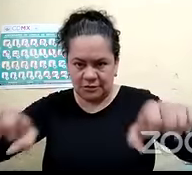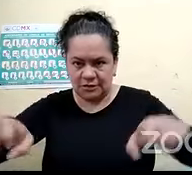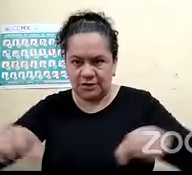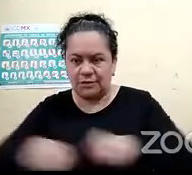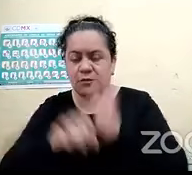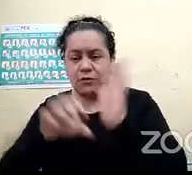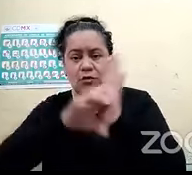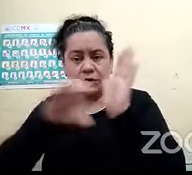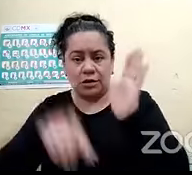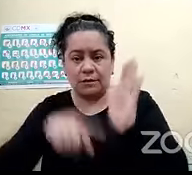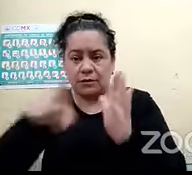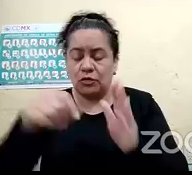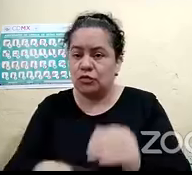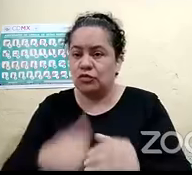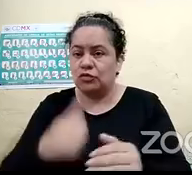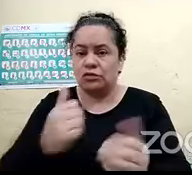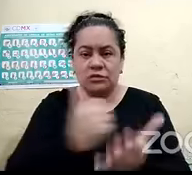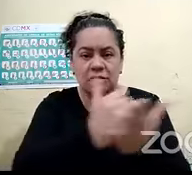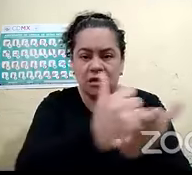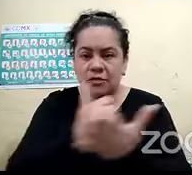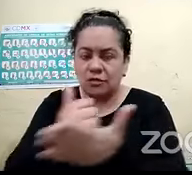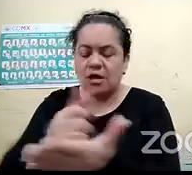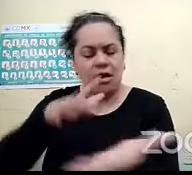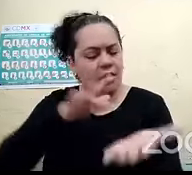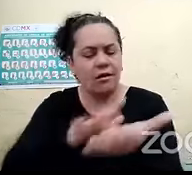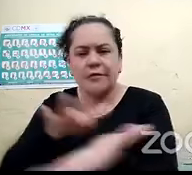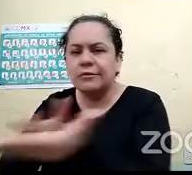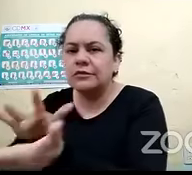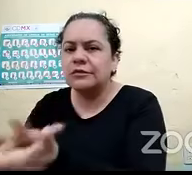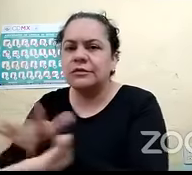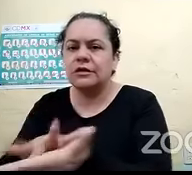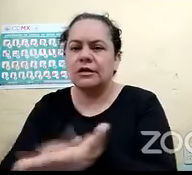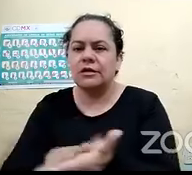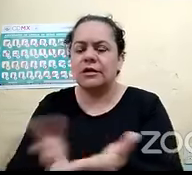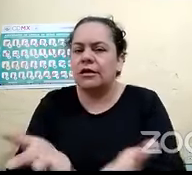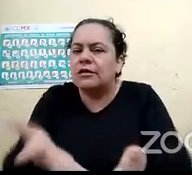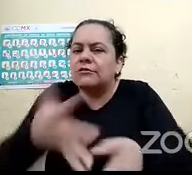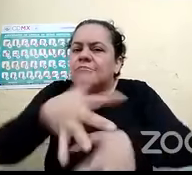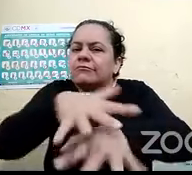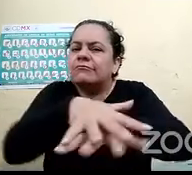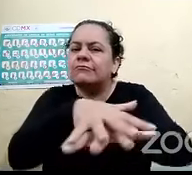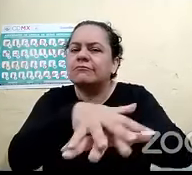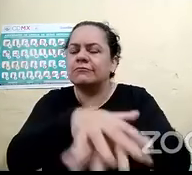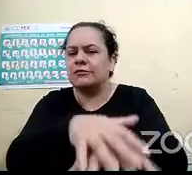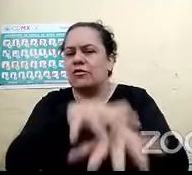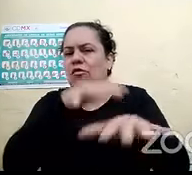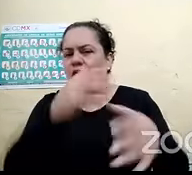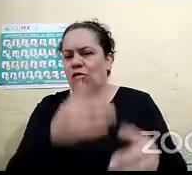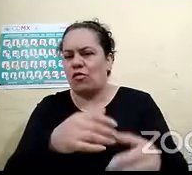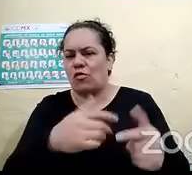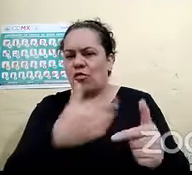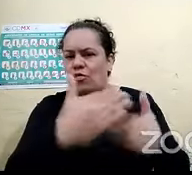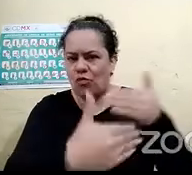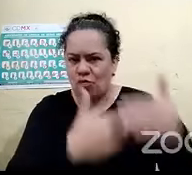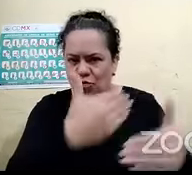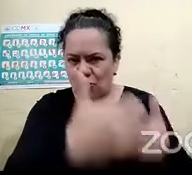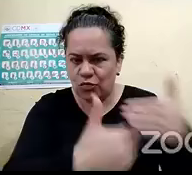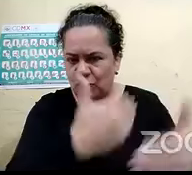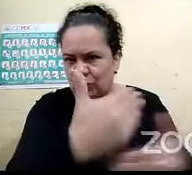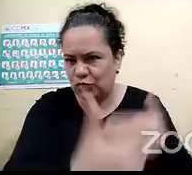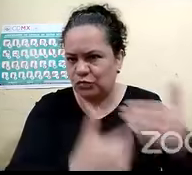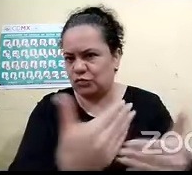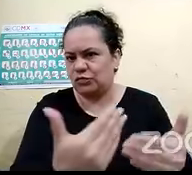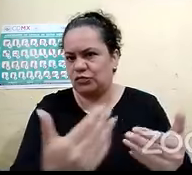puede y eso es la inclusión, avanzar juntos de acuerdo a las capacidades de cada